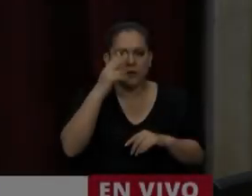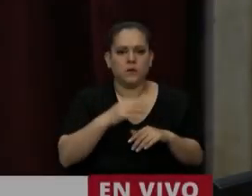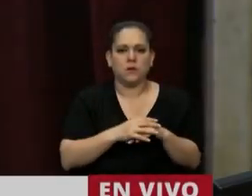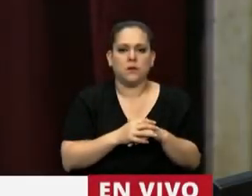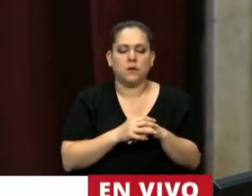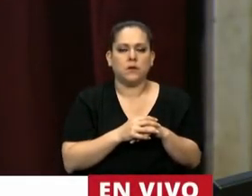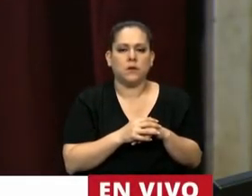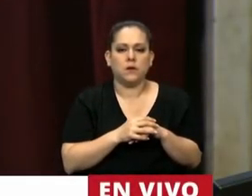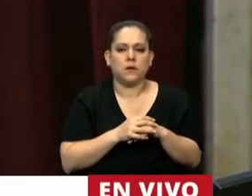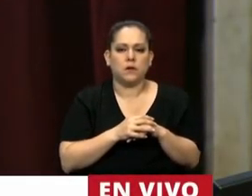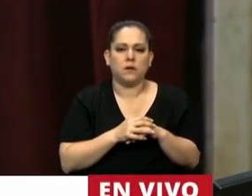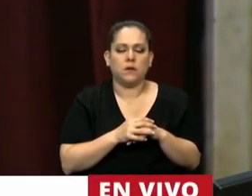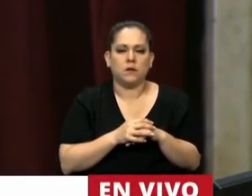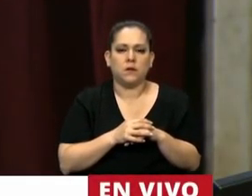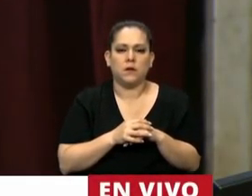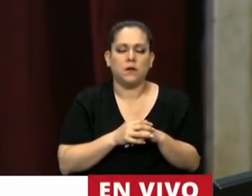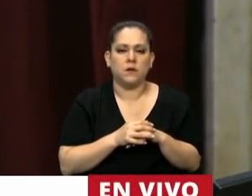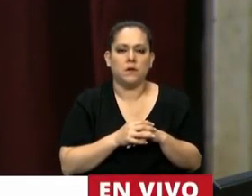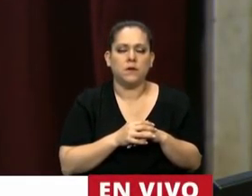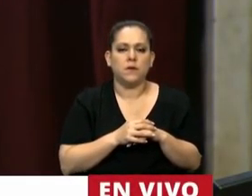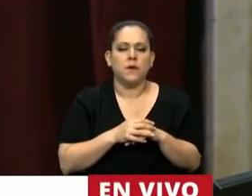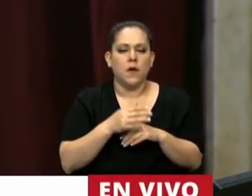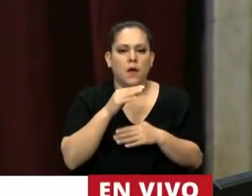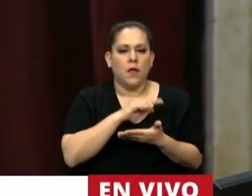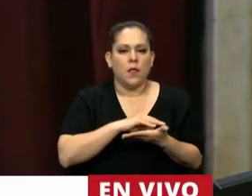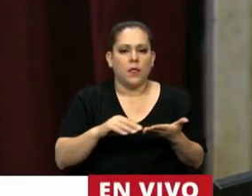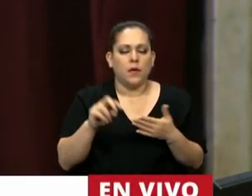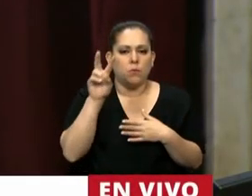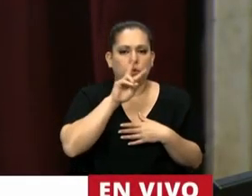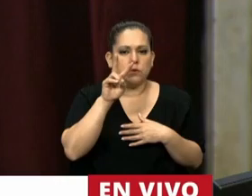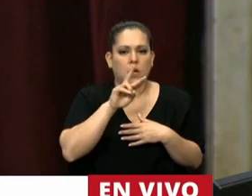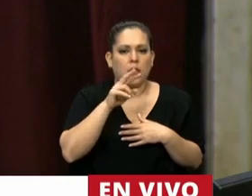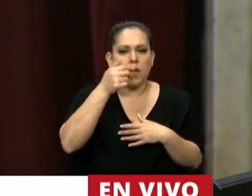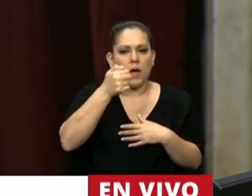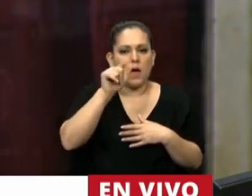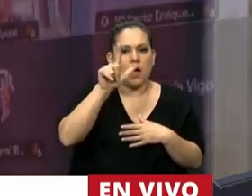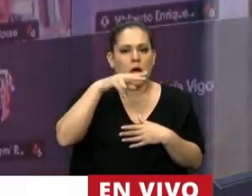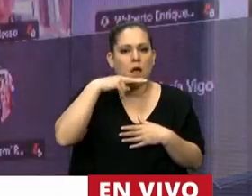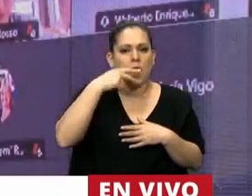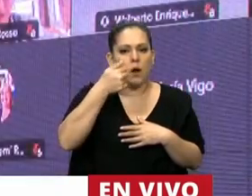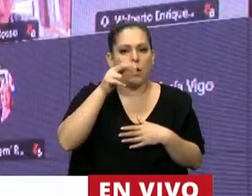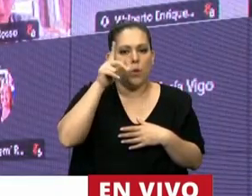Tiene la palabra la diputada María Cristina Álvarez Rodríguez.